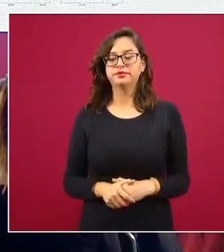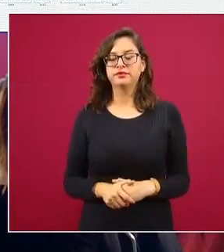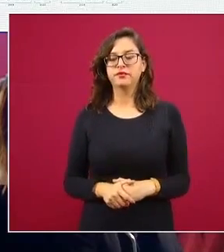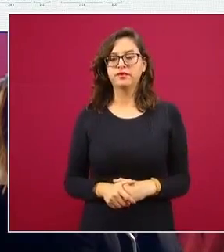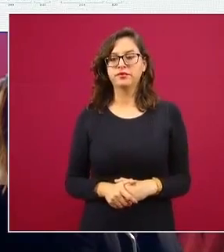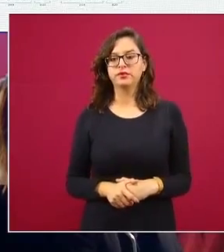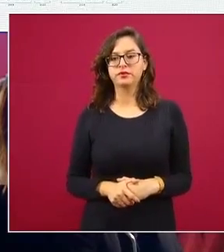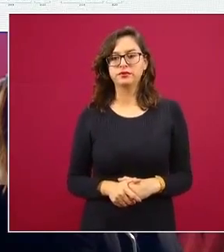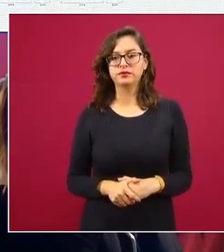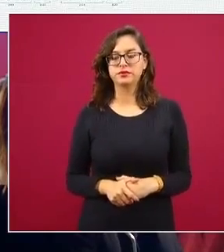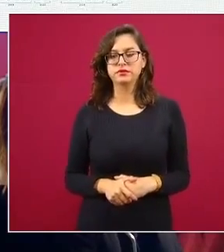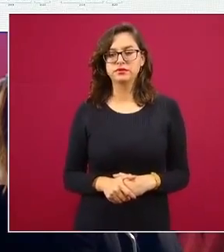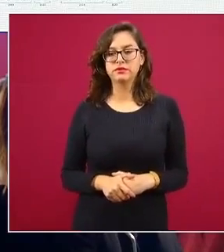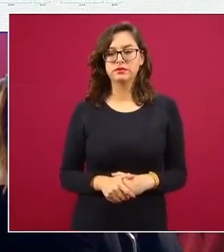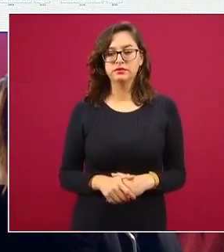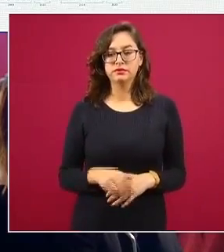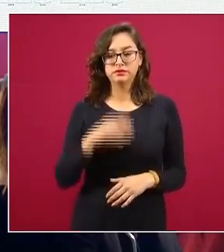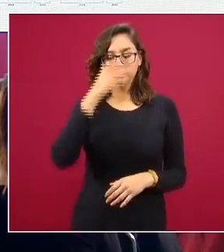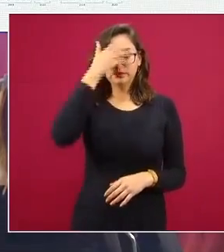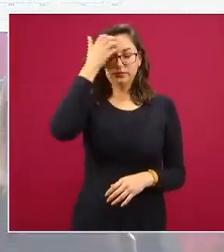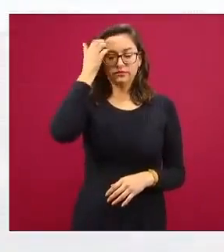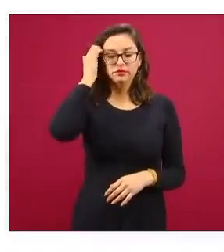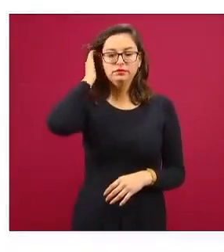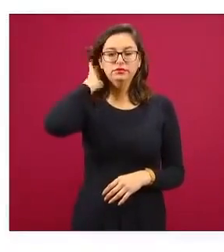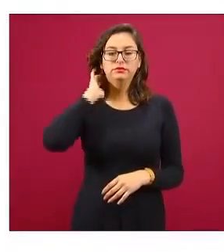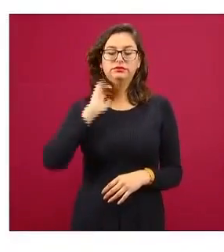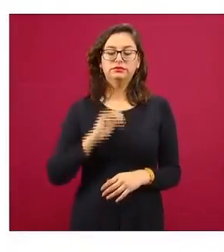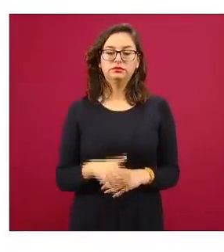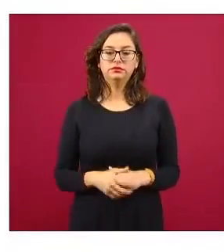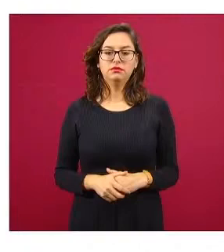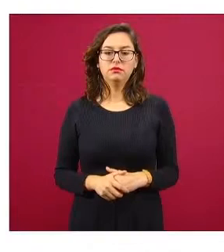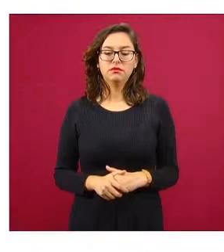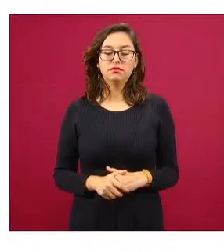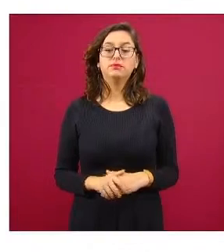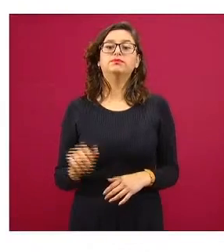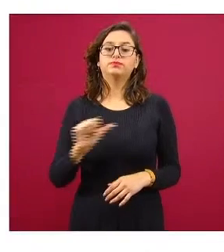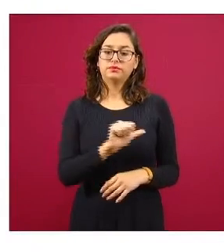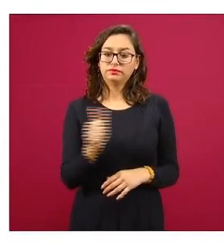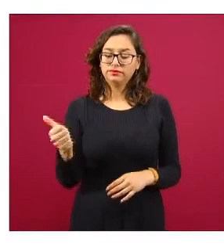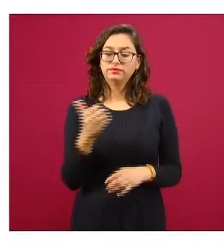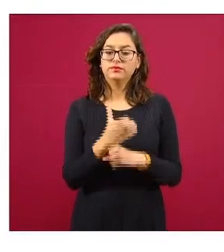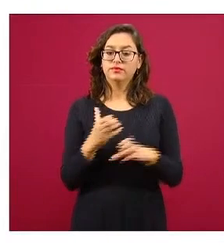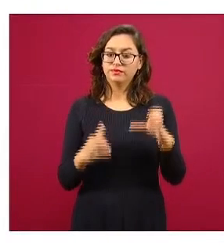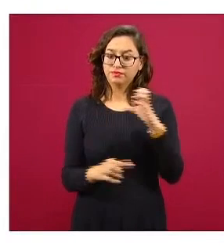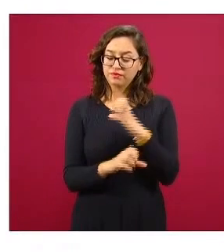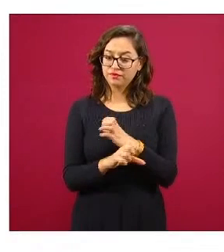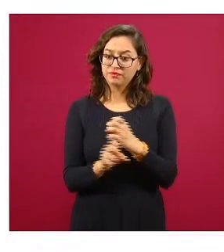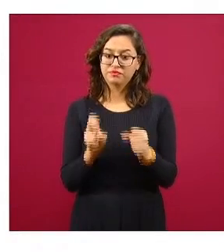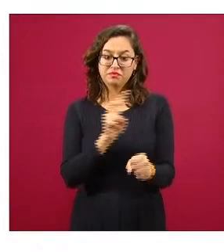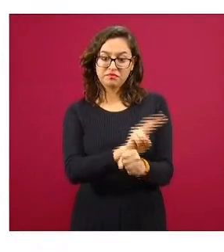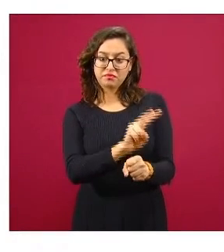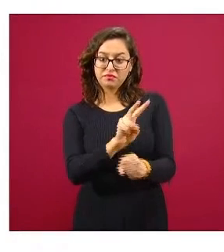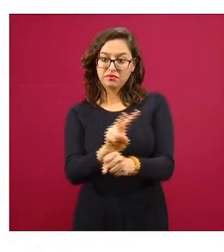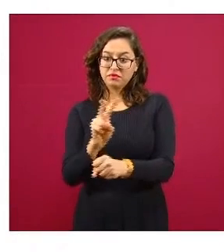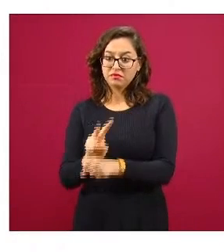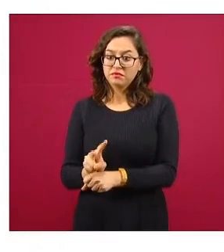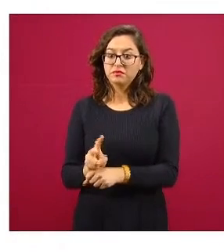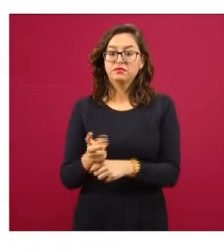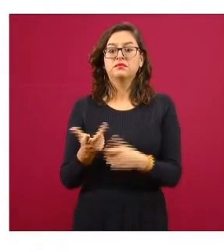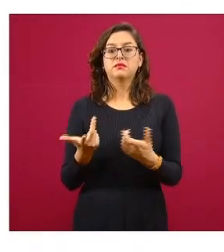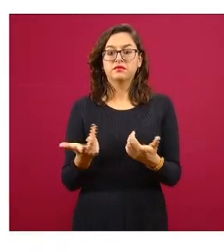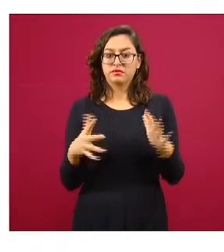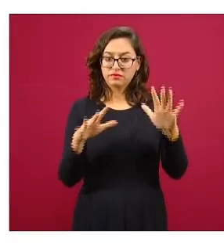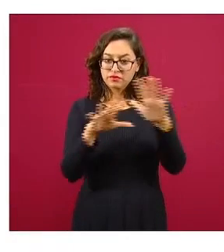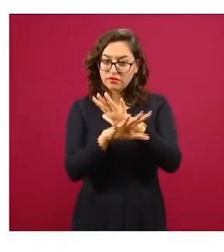otro interés de este instrumento y también sabemos que puede monitorear los cambios